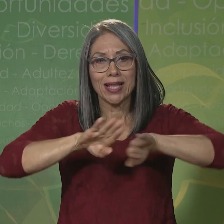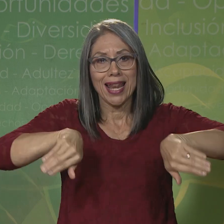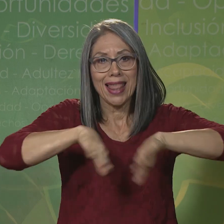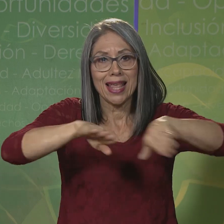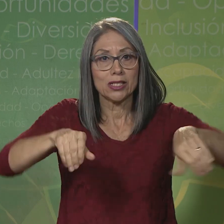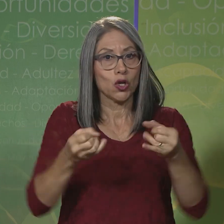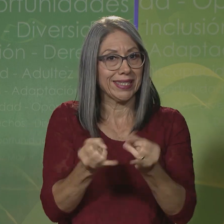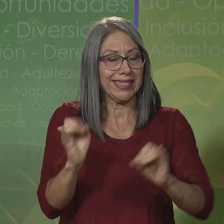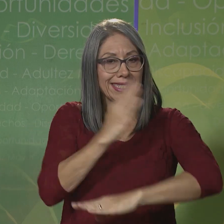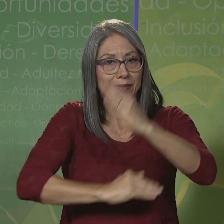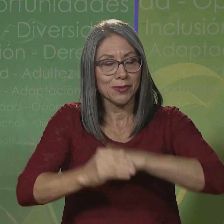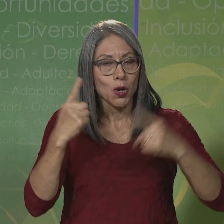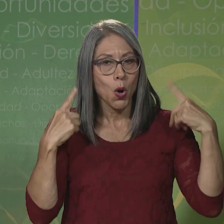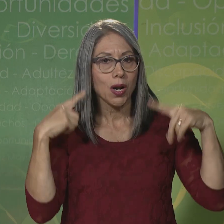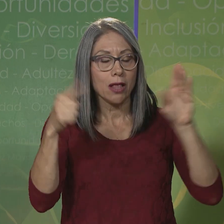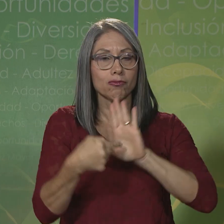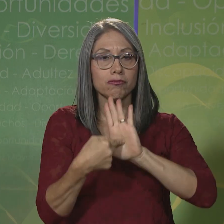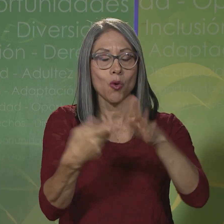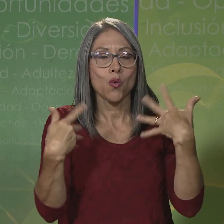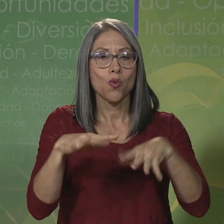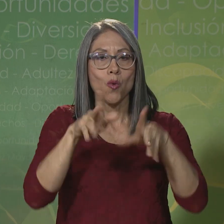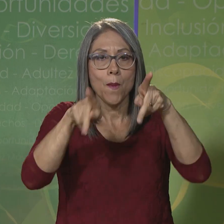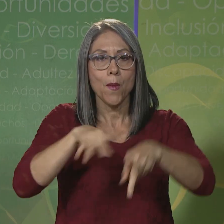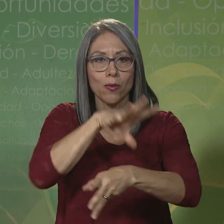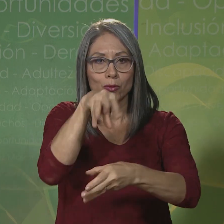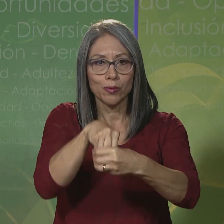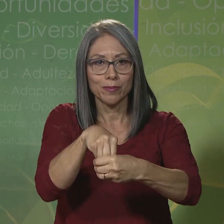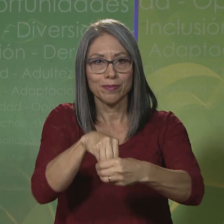convencional, logrando un espectáculo de inclusión.